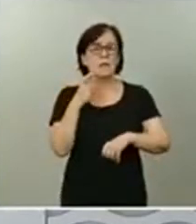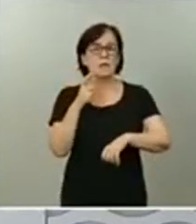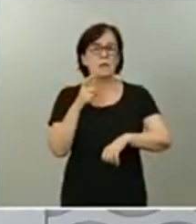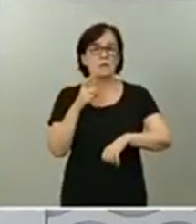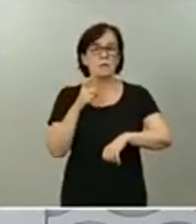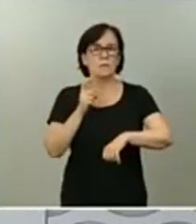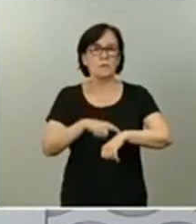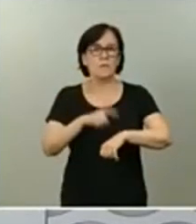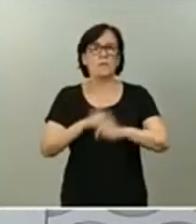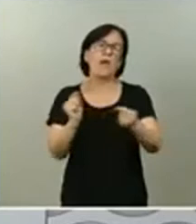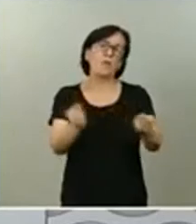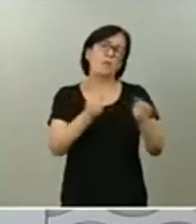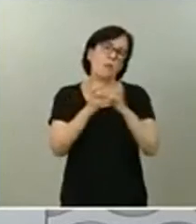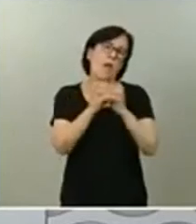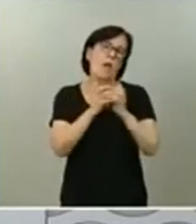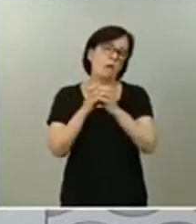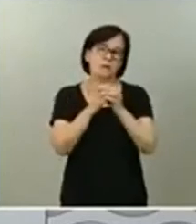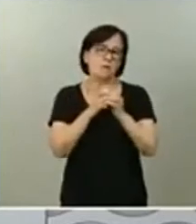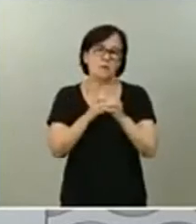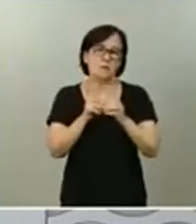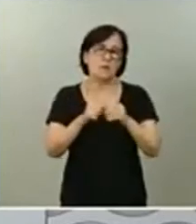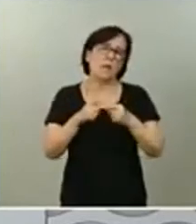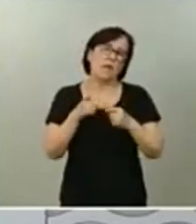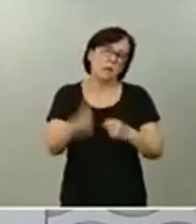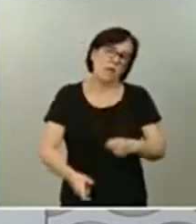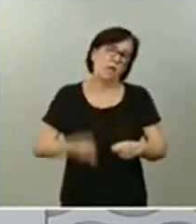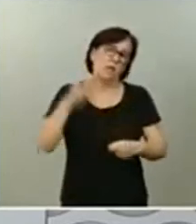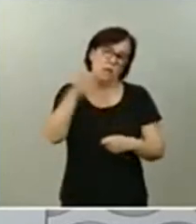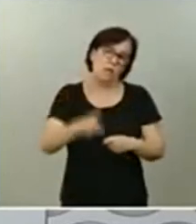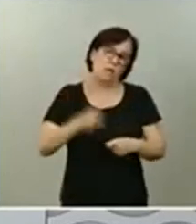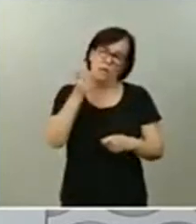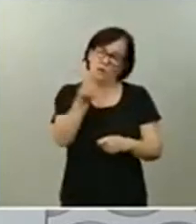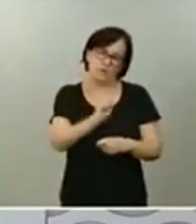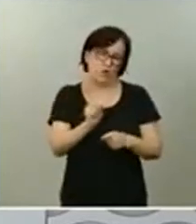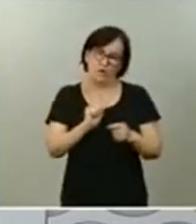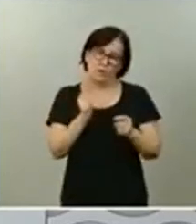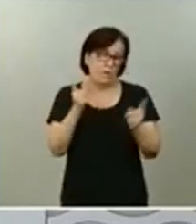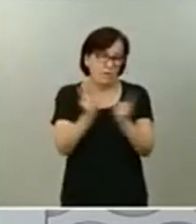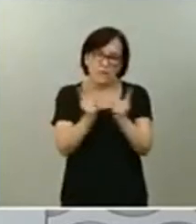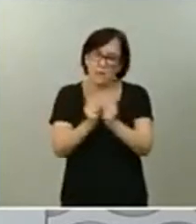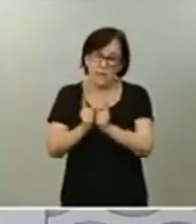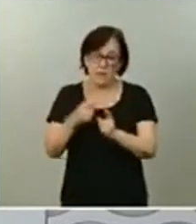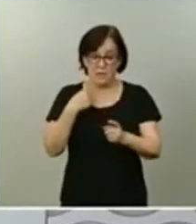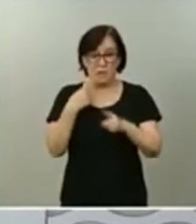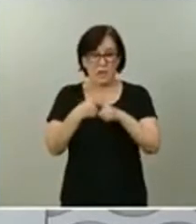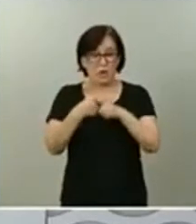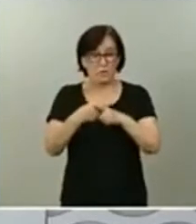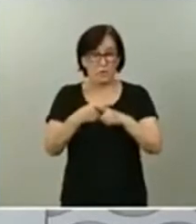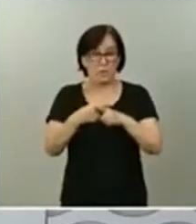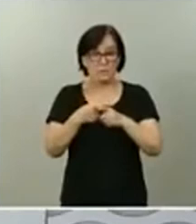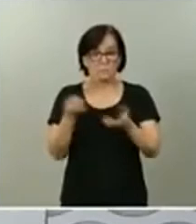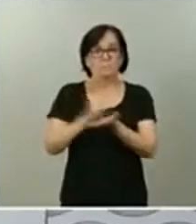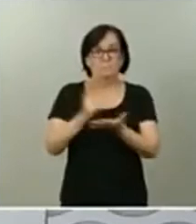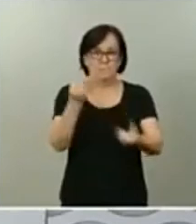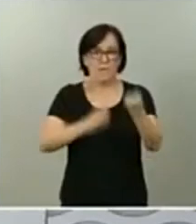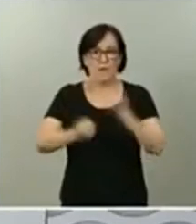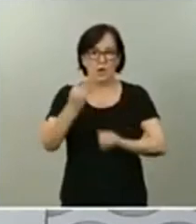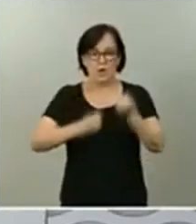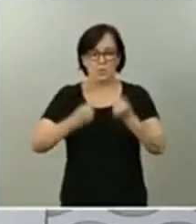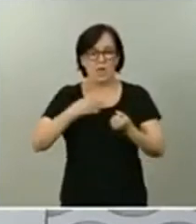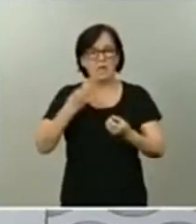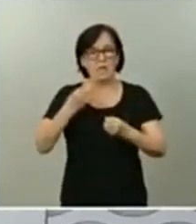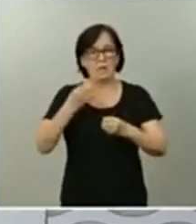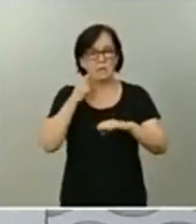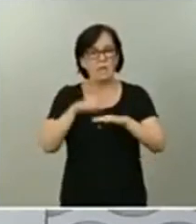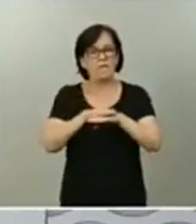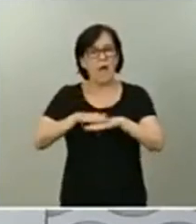debates que a veces se eternizan. Como también compartimos que esta reactivación económica se tiene que sustentar en